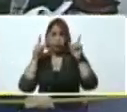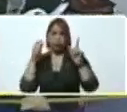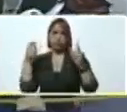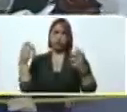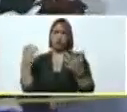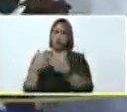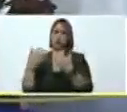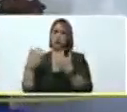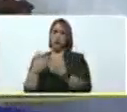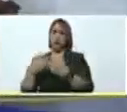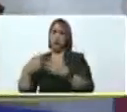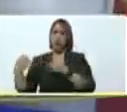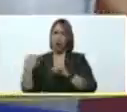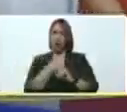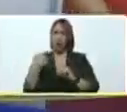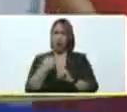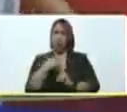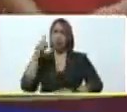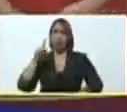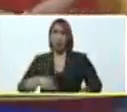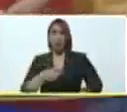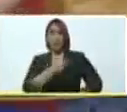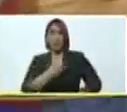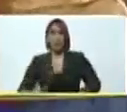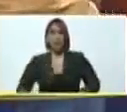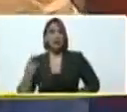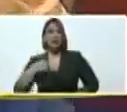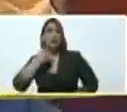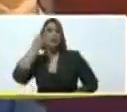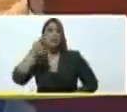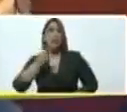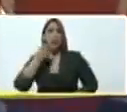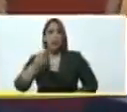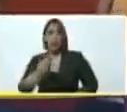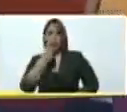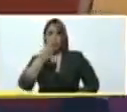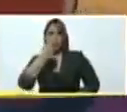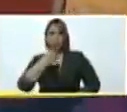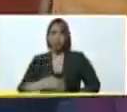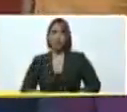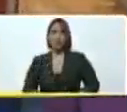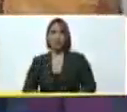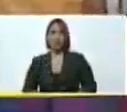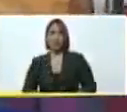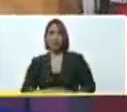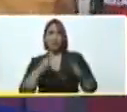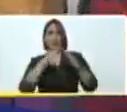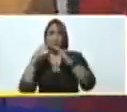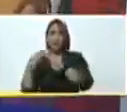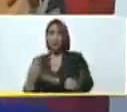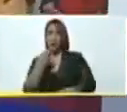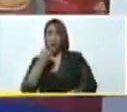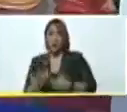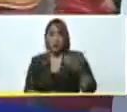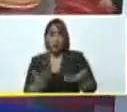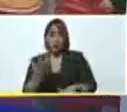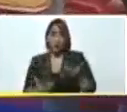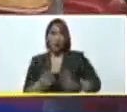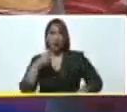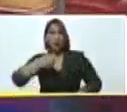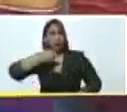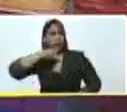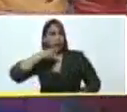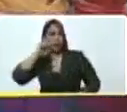guerra. También, presidente, aquí tenemos las políticas de alimentación, casas de alimentación, proteína,